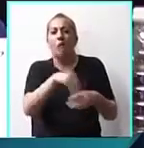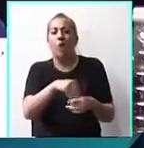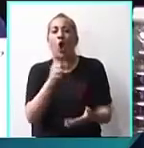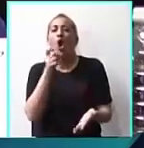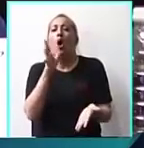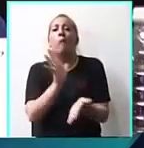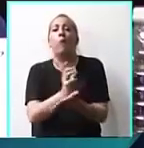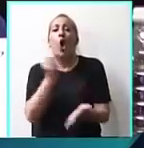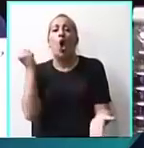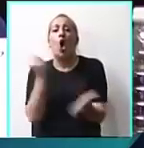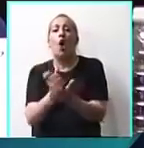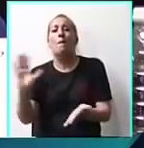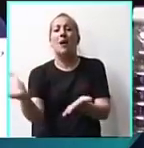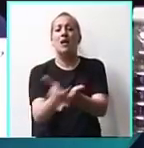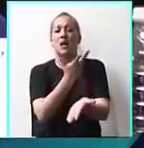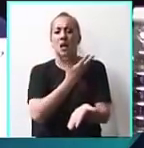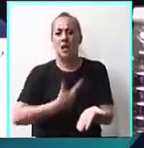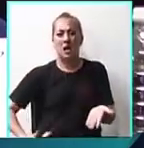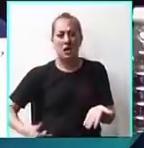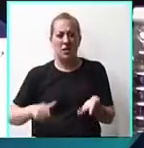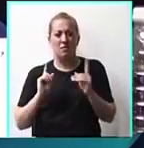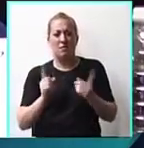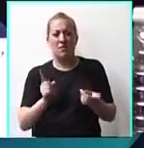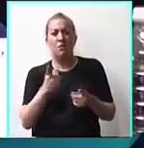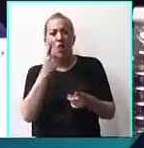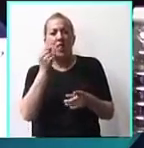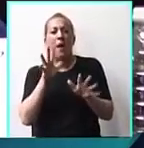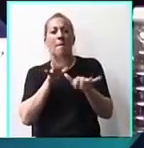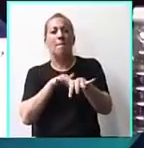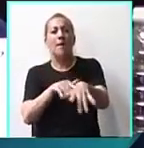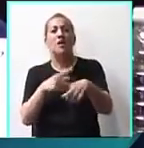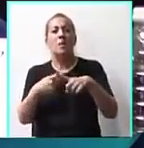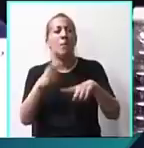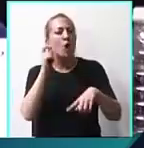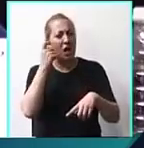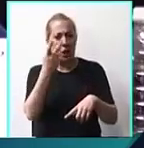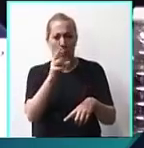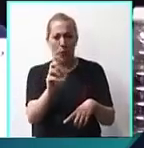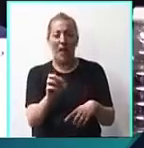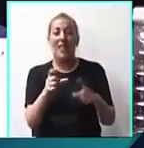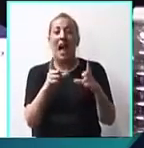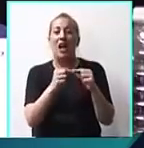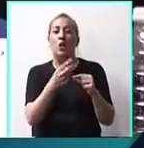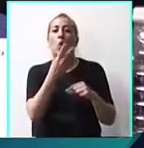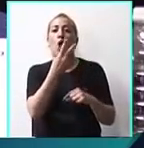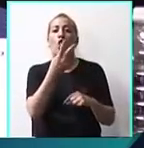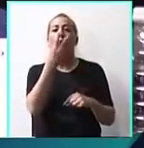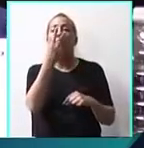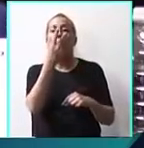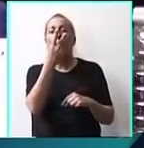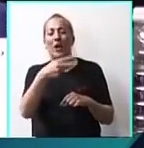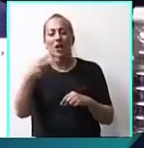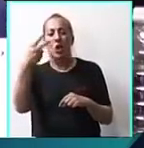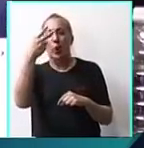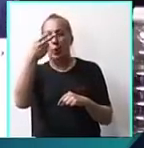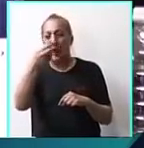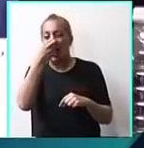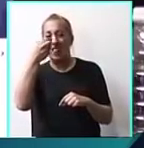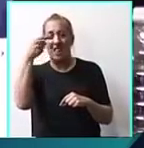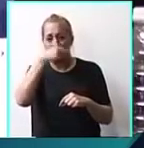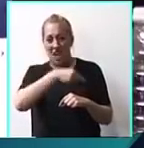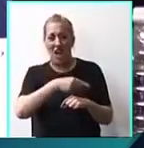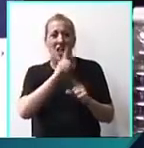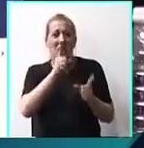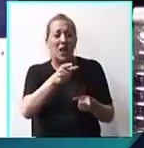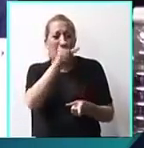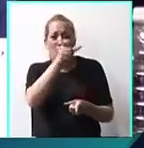que supuestamente se desarrolló ese día cuando estaba la movilización por el G20. Artículo 227 del Código Penal. Y además dicen que es funcionario público, que